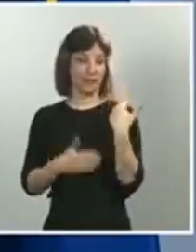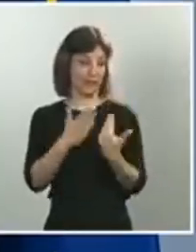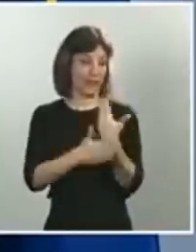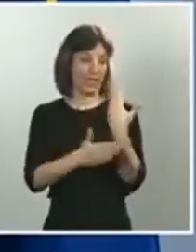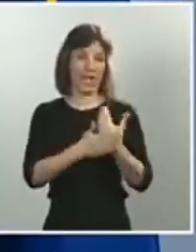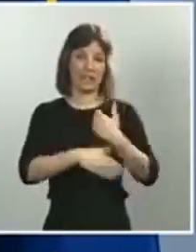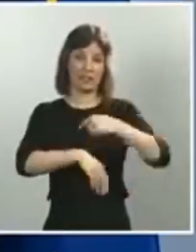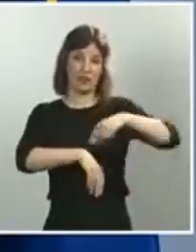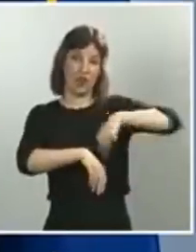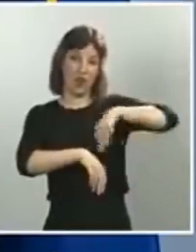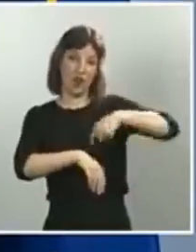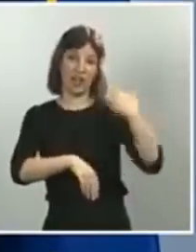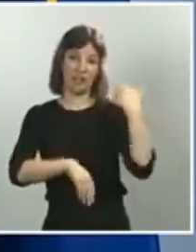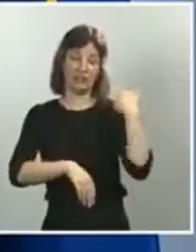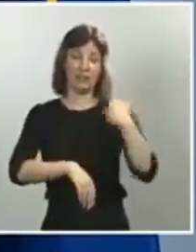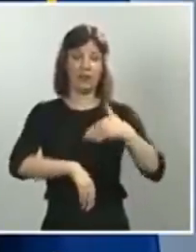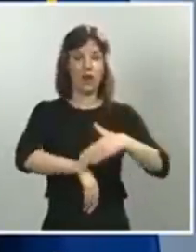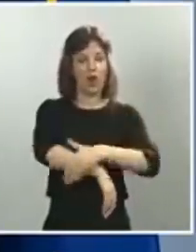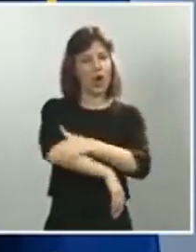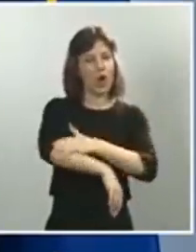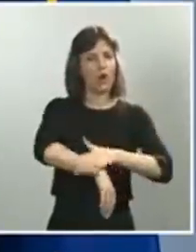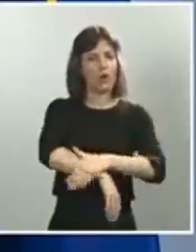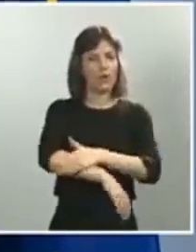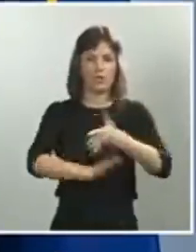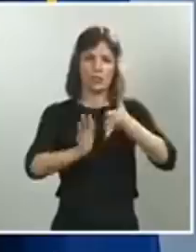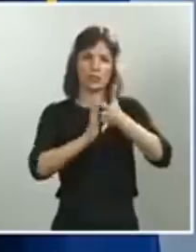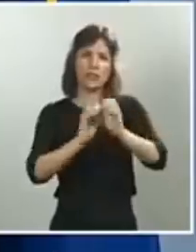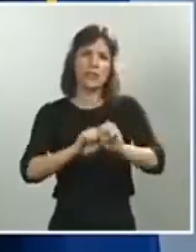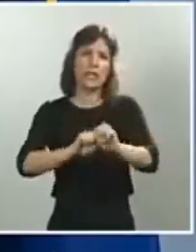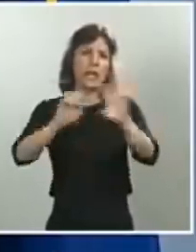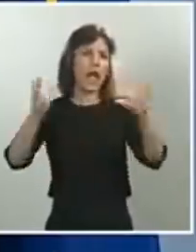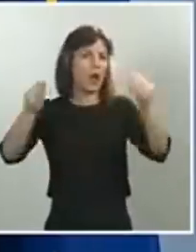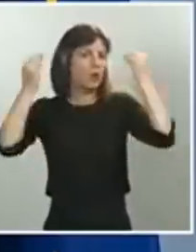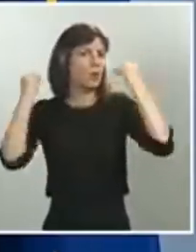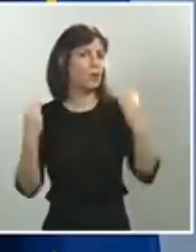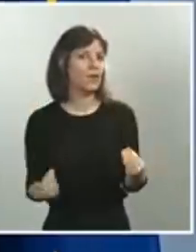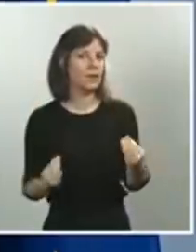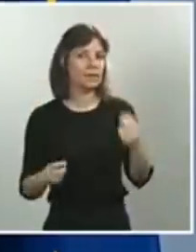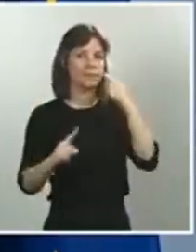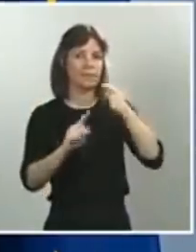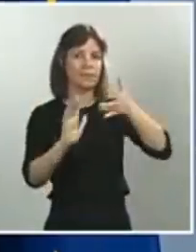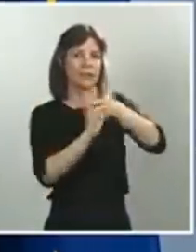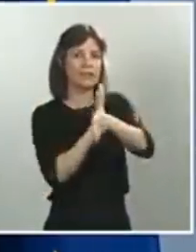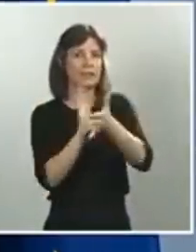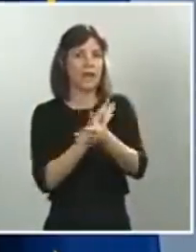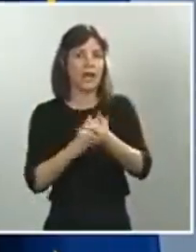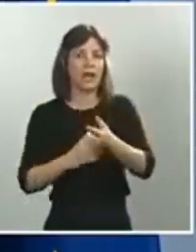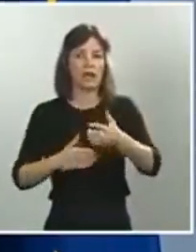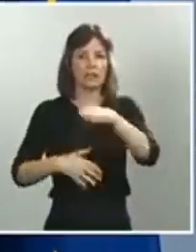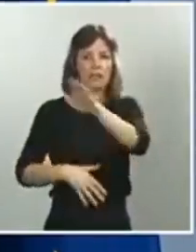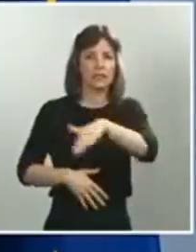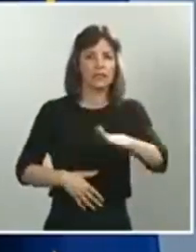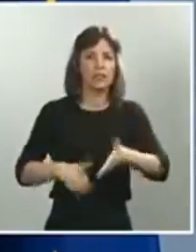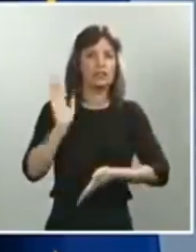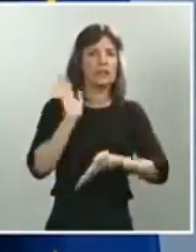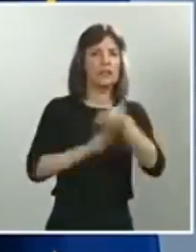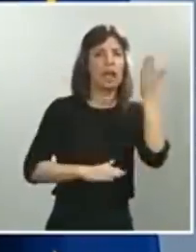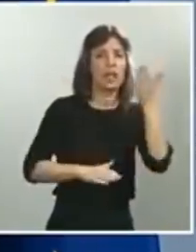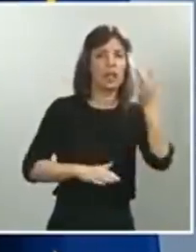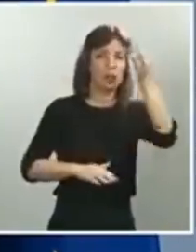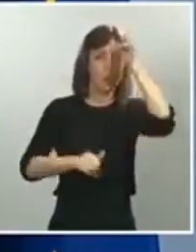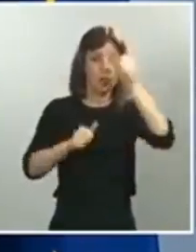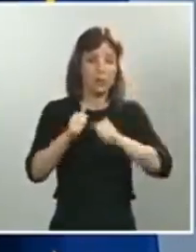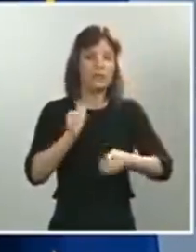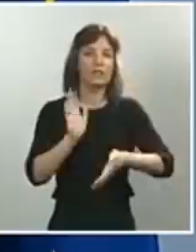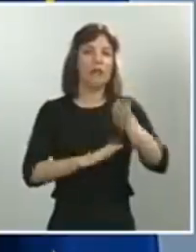no hemos sido todo lo claros que deberíamos a la hora de explicar cómo vais a poder salir a partir del domingo a